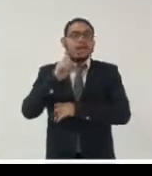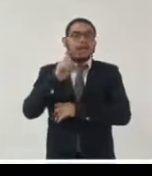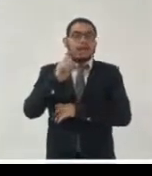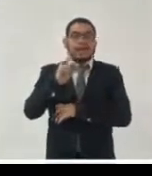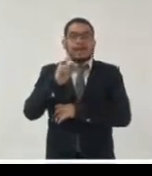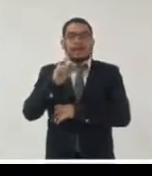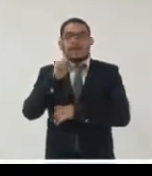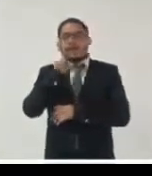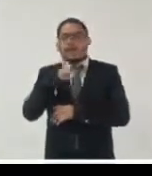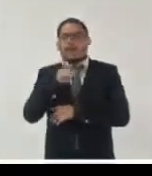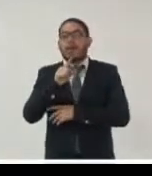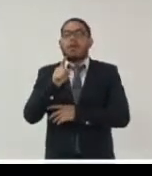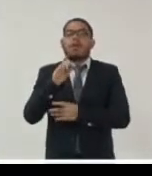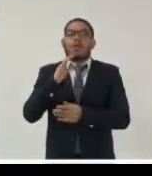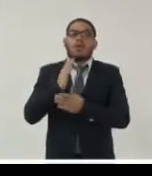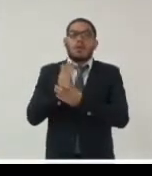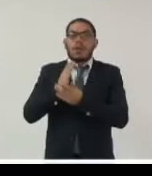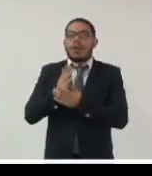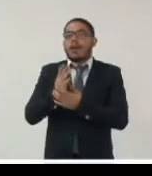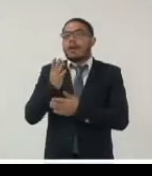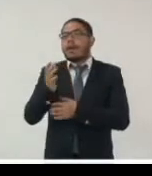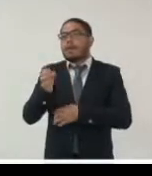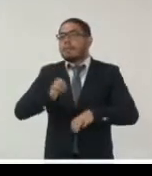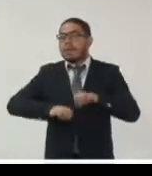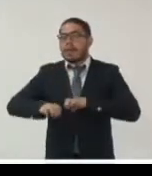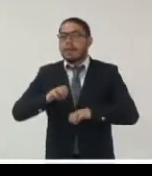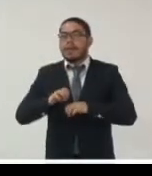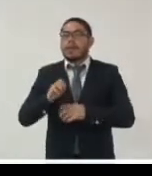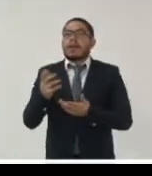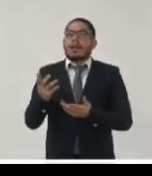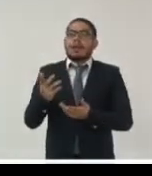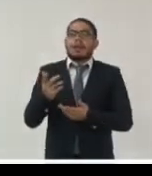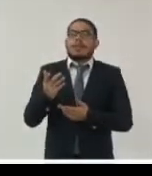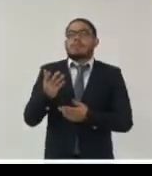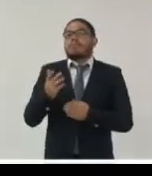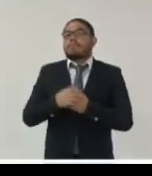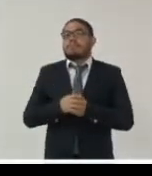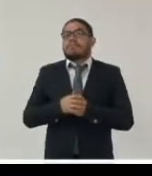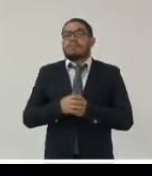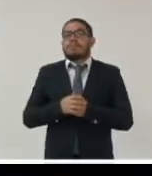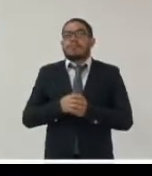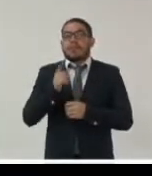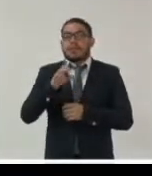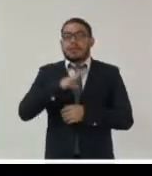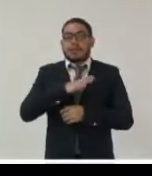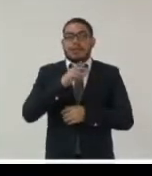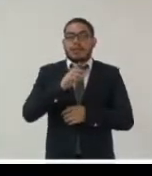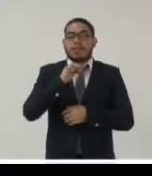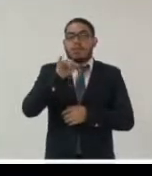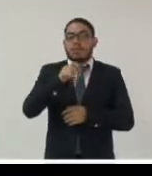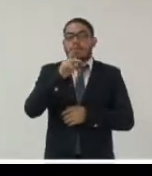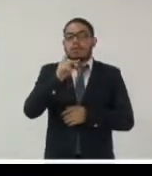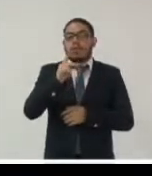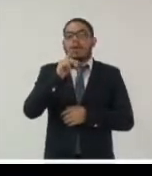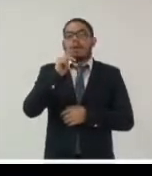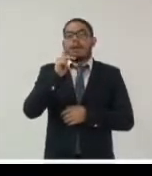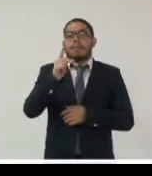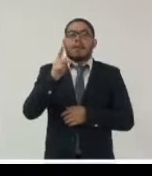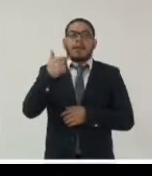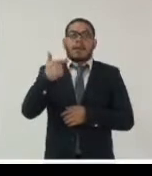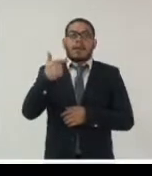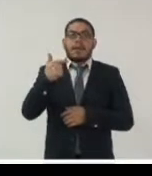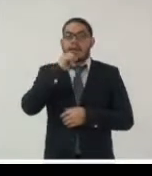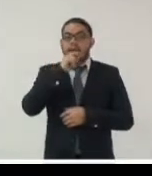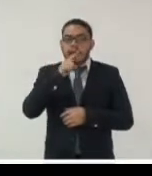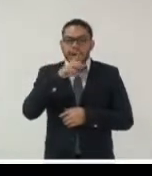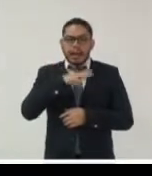un logotipo de una empresa que está manifestado y un jpg un tifi pero